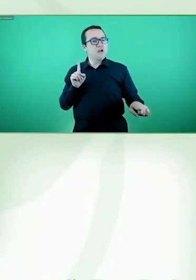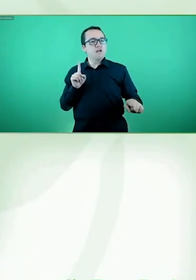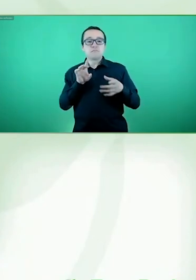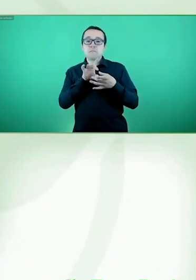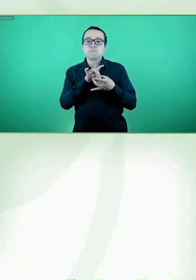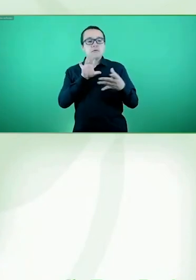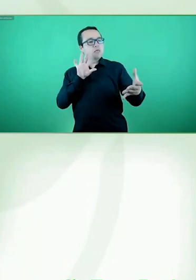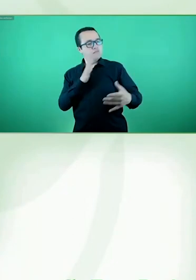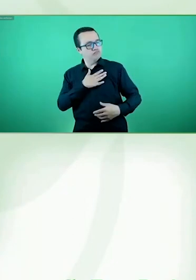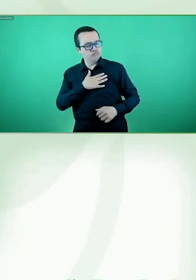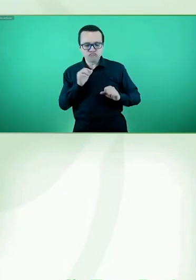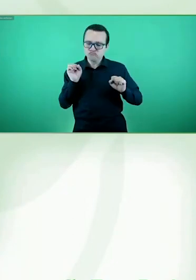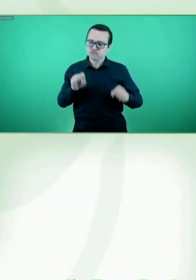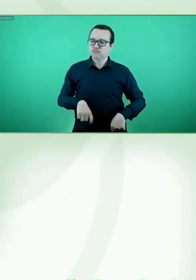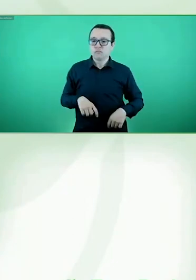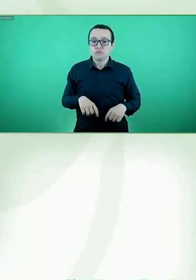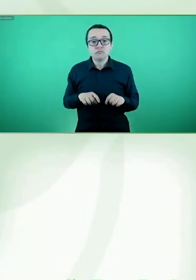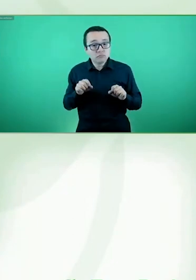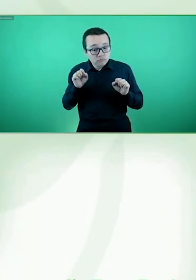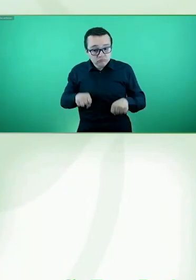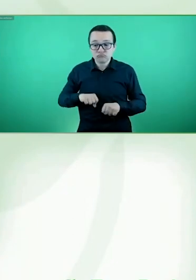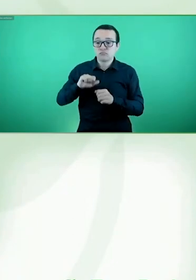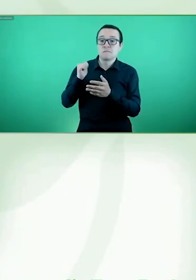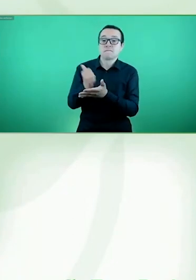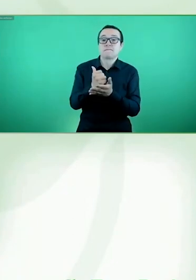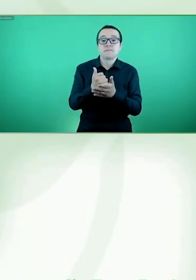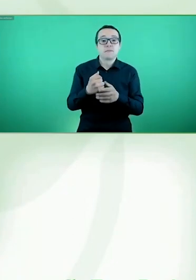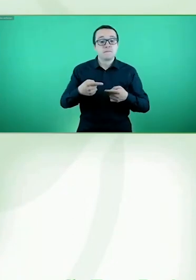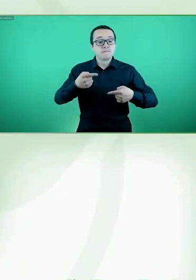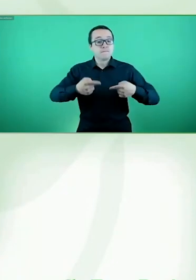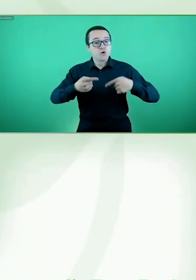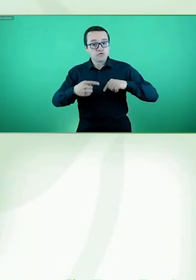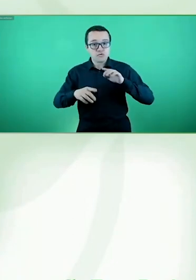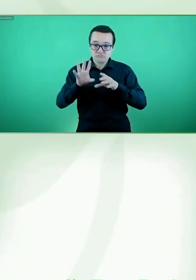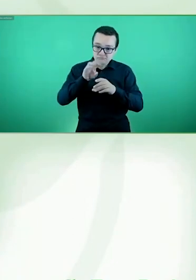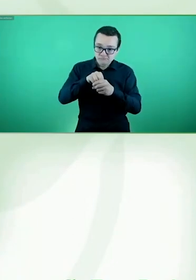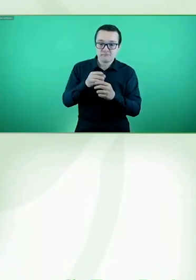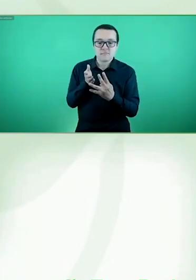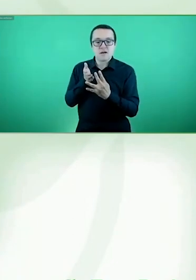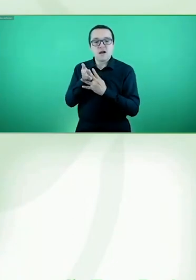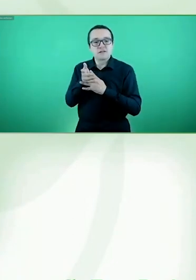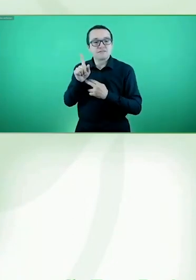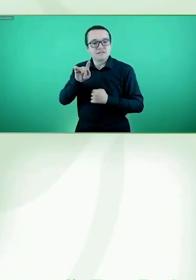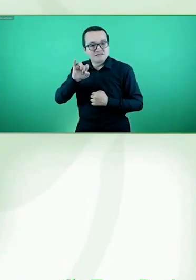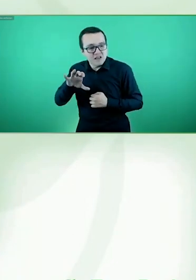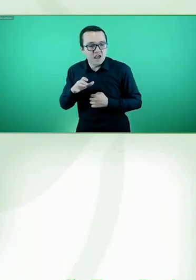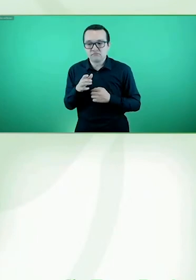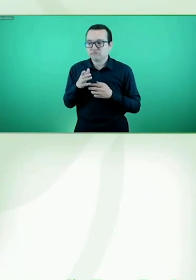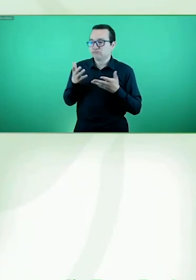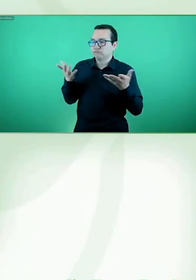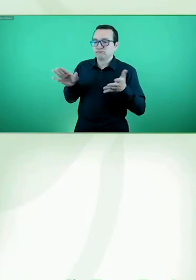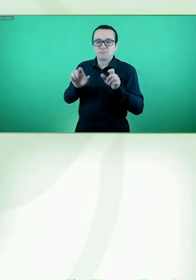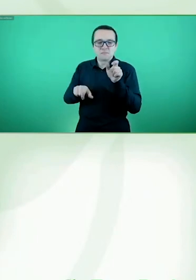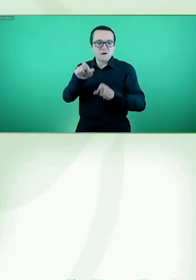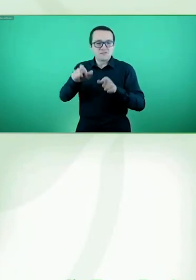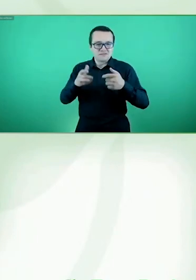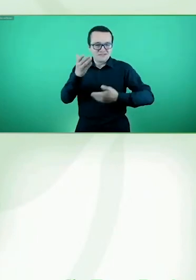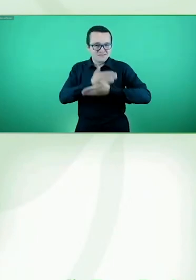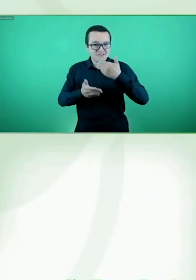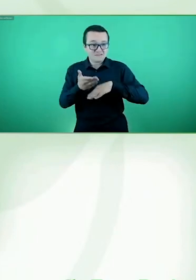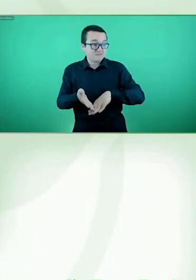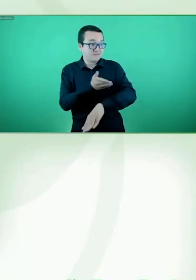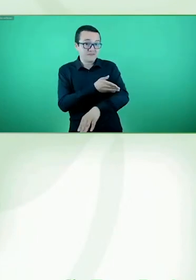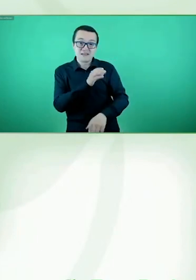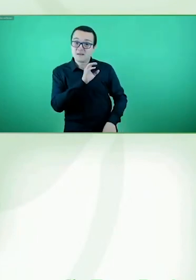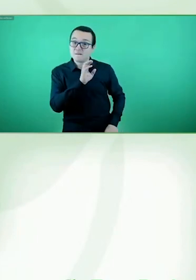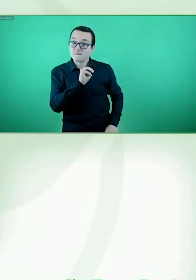accesibilidad de las tecnologías de la información y la comunicación en relación con las personas con discapacidad. Decía Martín en su discurso